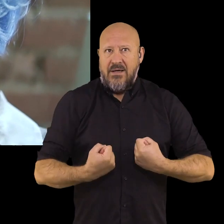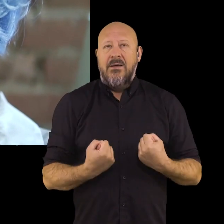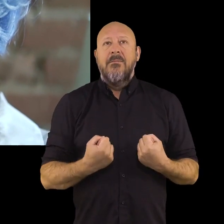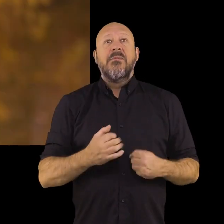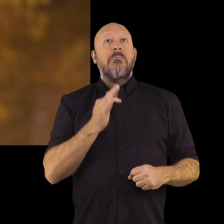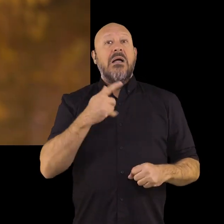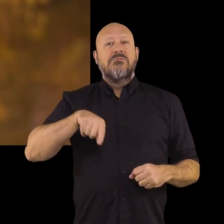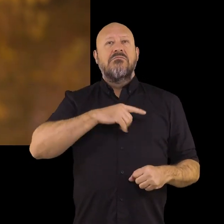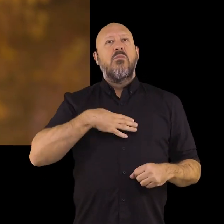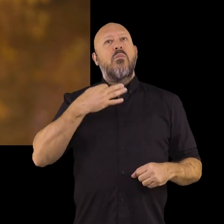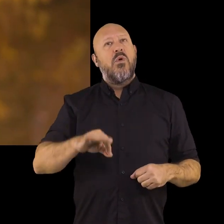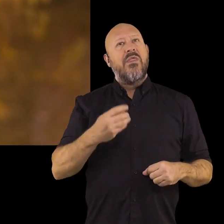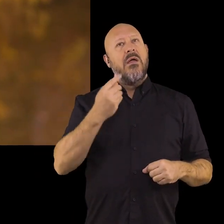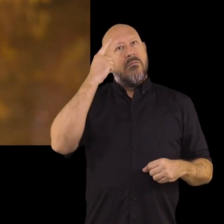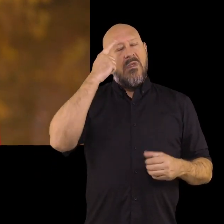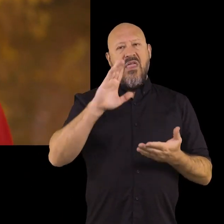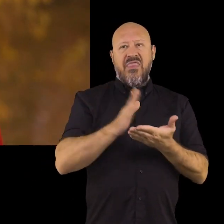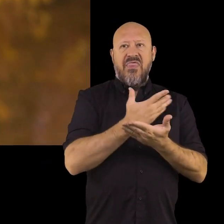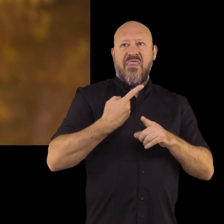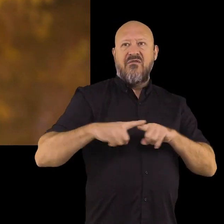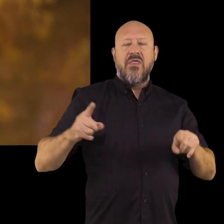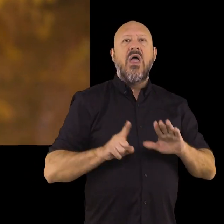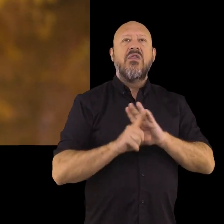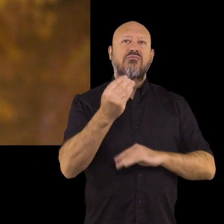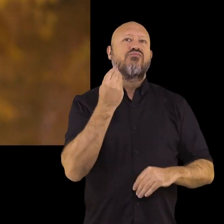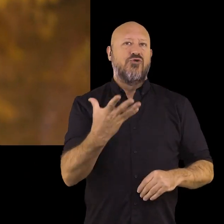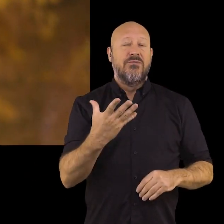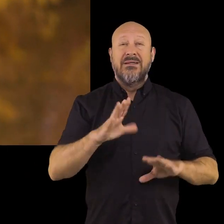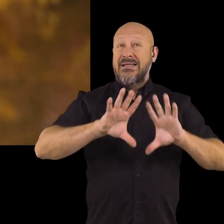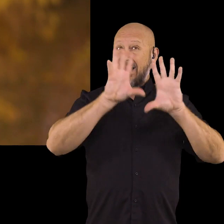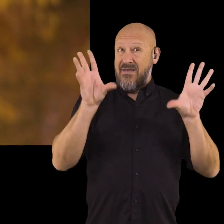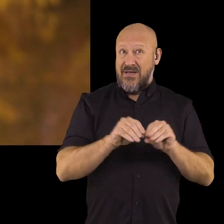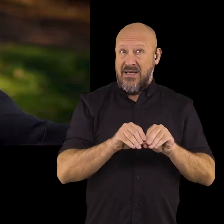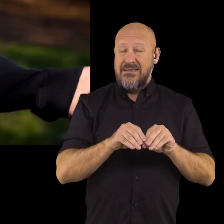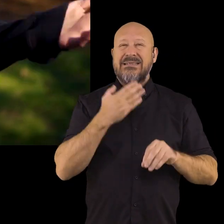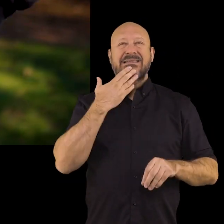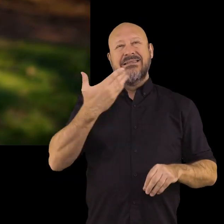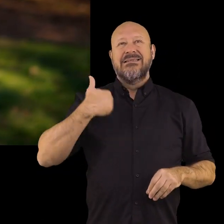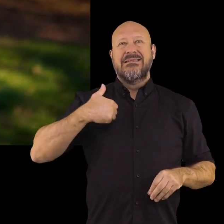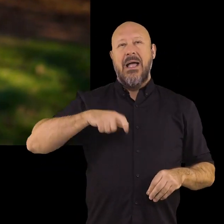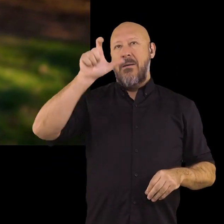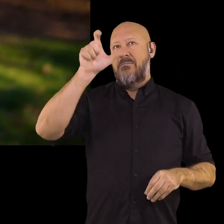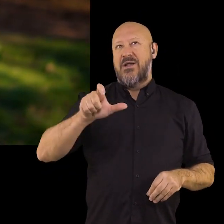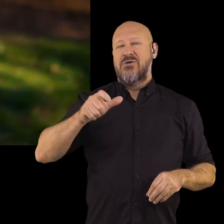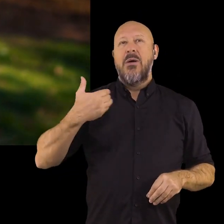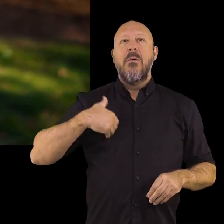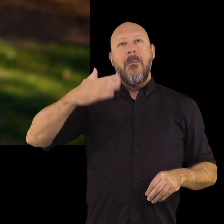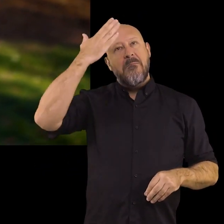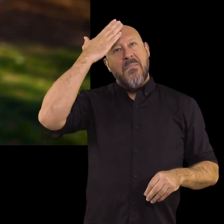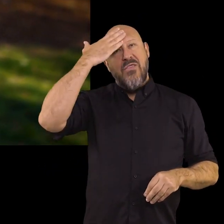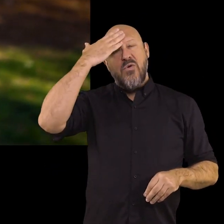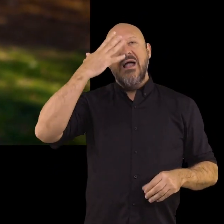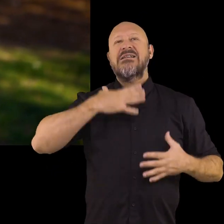fuerte y donde pueden desarrollar una buena diferenciación. En definitiva, convertirse en una